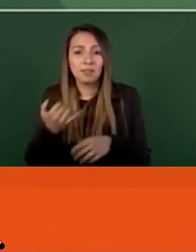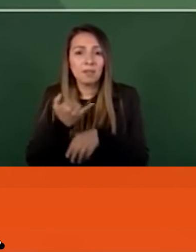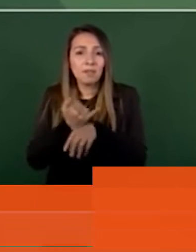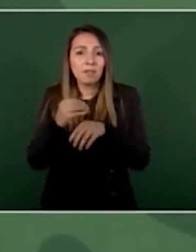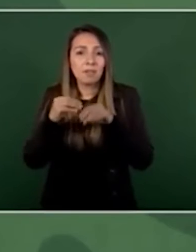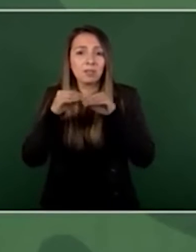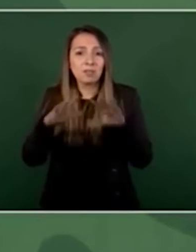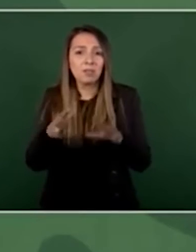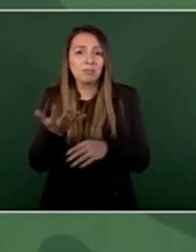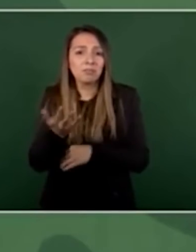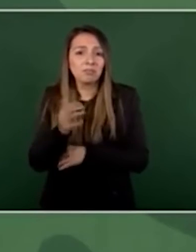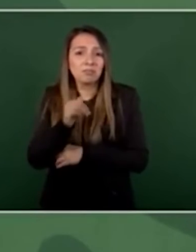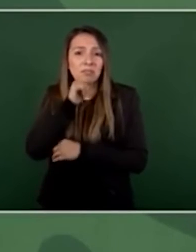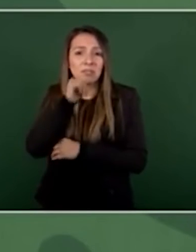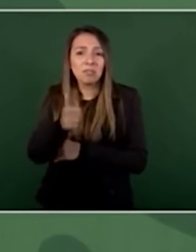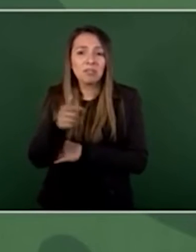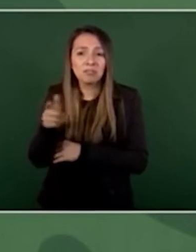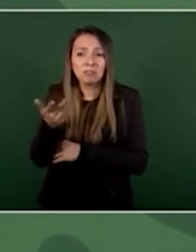no quieren.